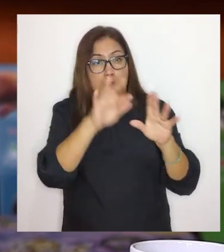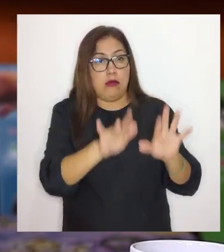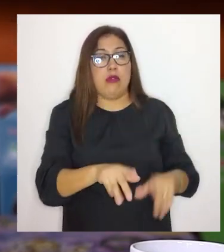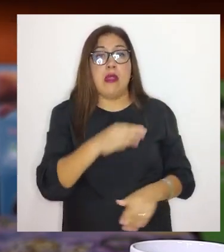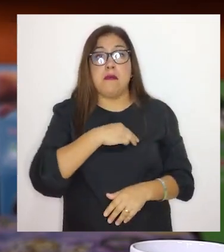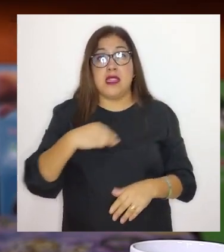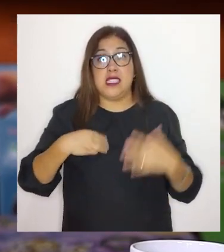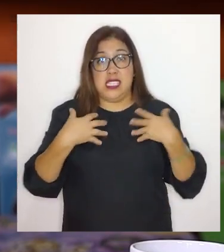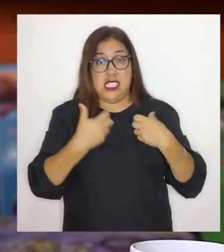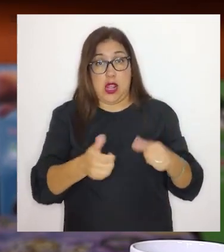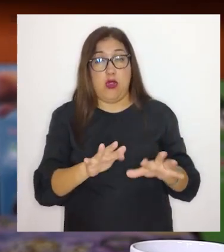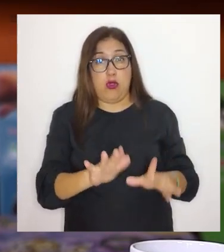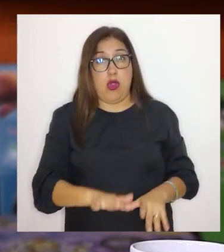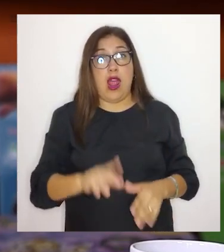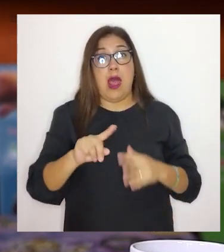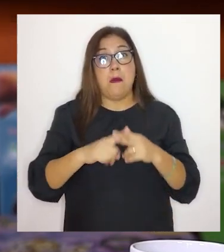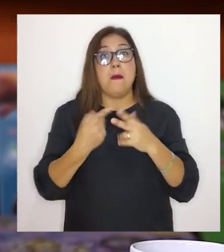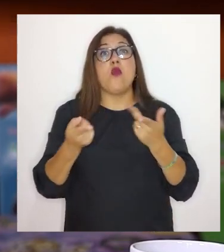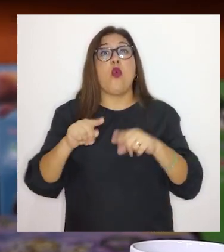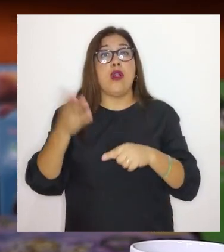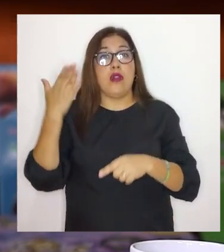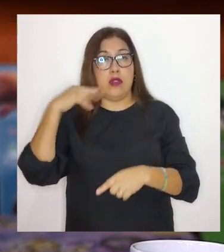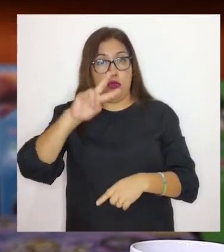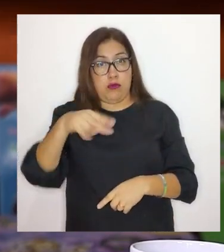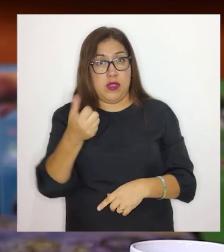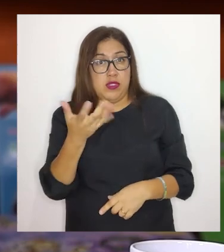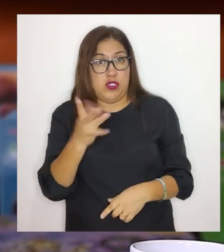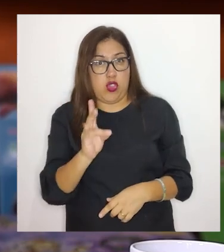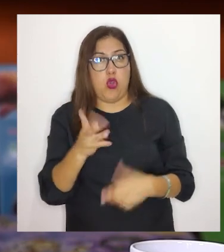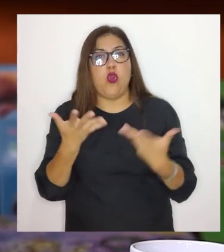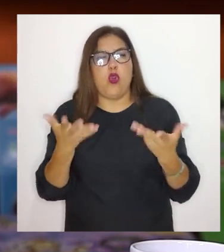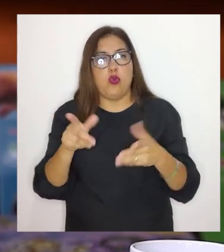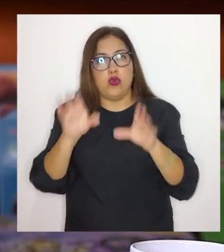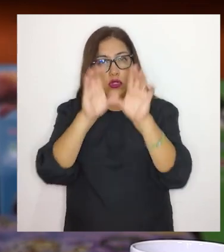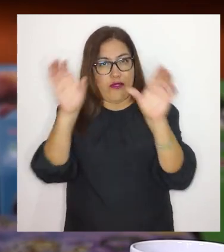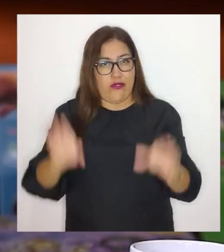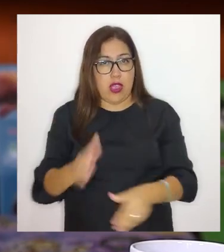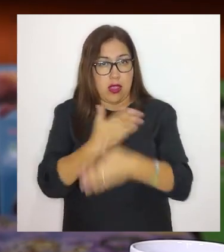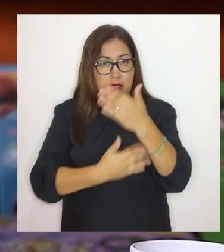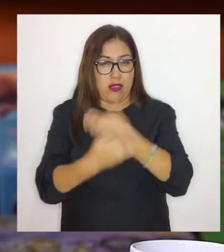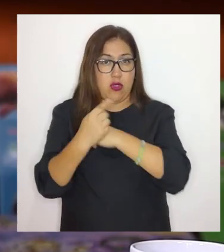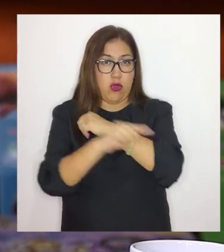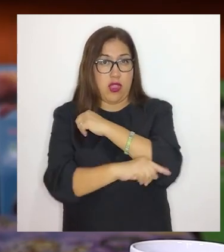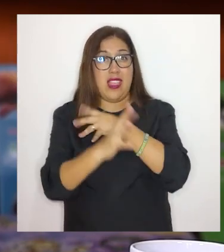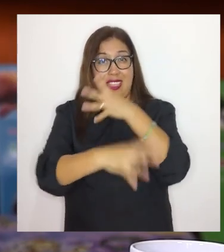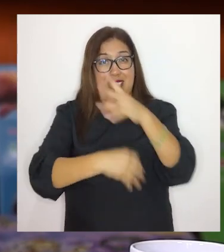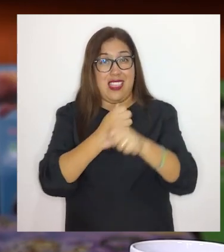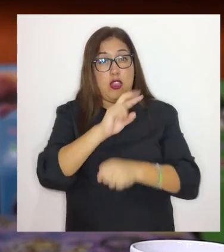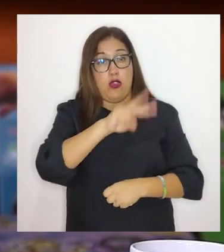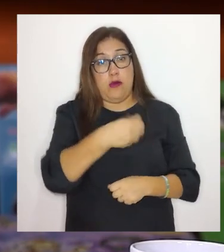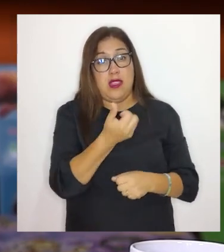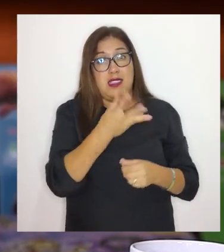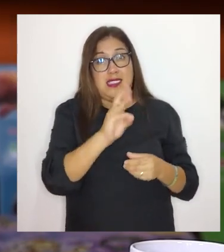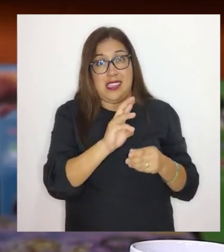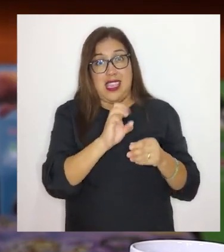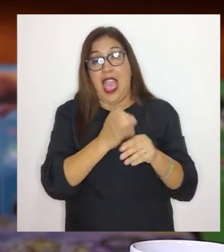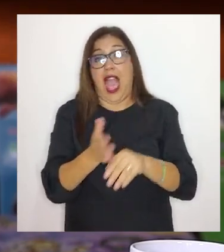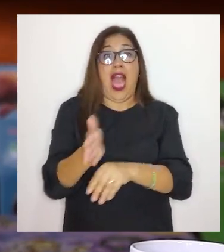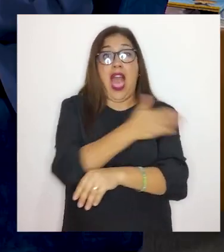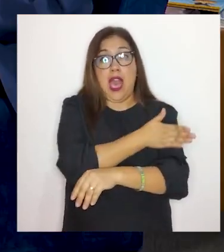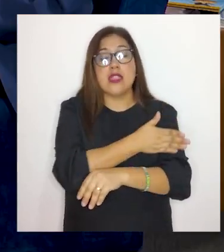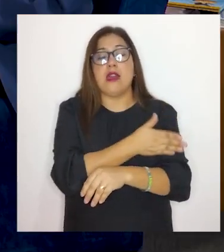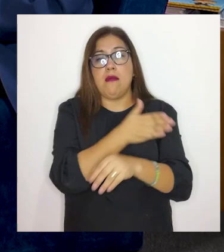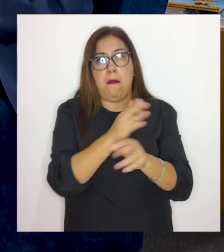aplicativo del MINSA a partir del 2017, como los que tienen certificación de discapacidad severa del 2016 y antes,